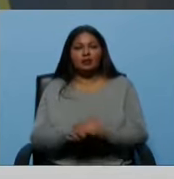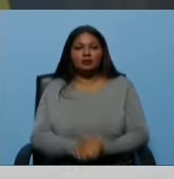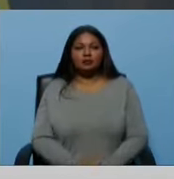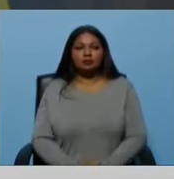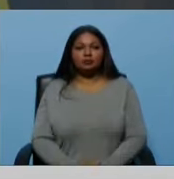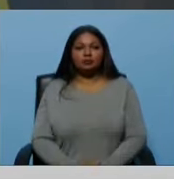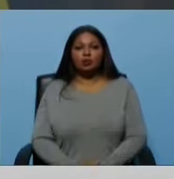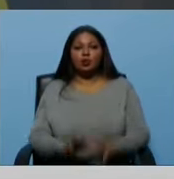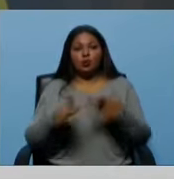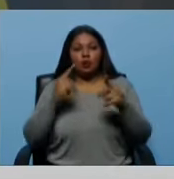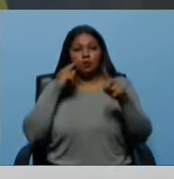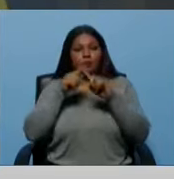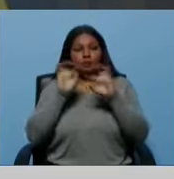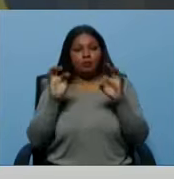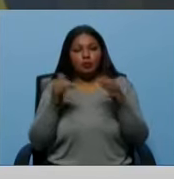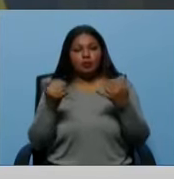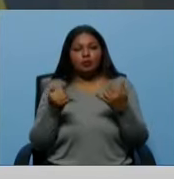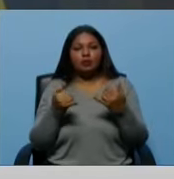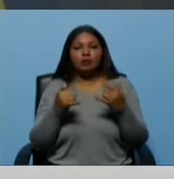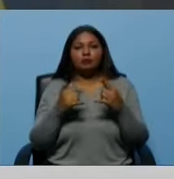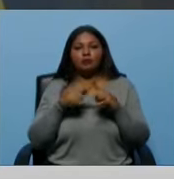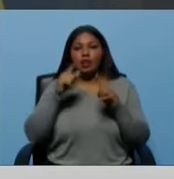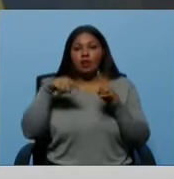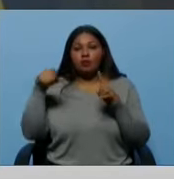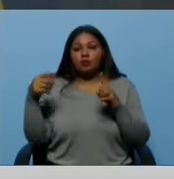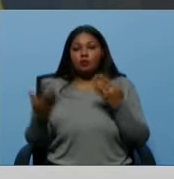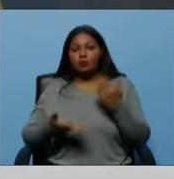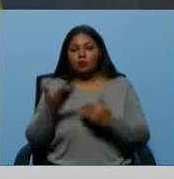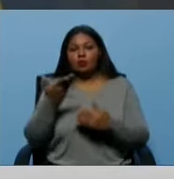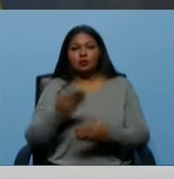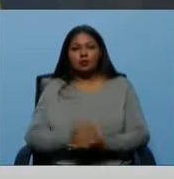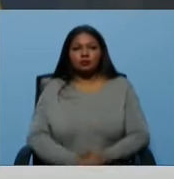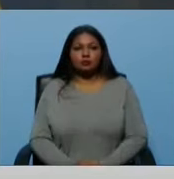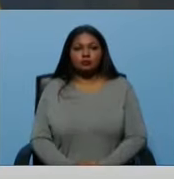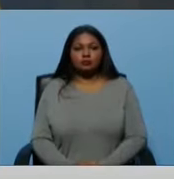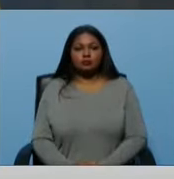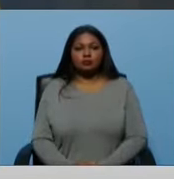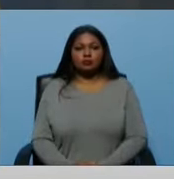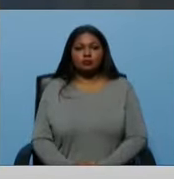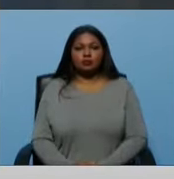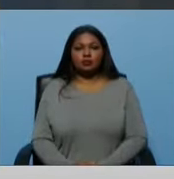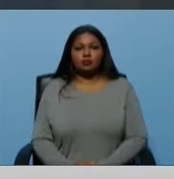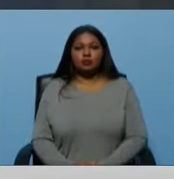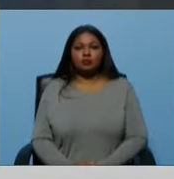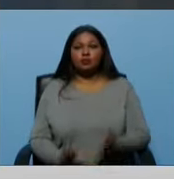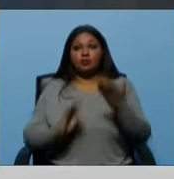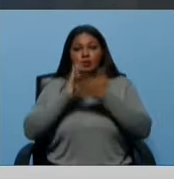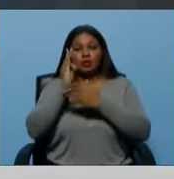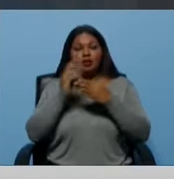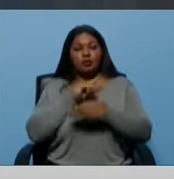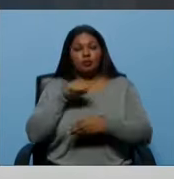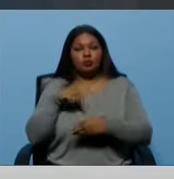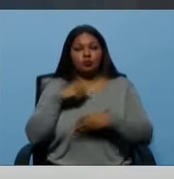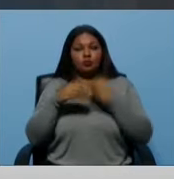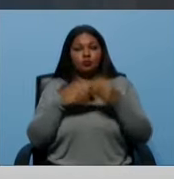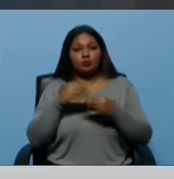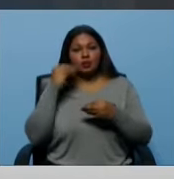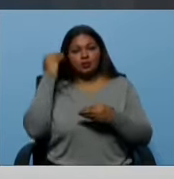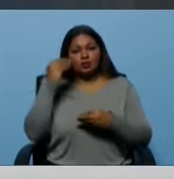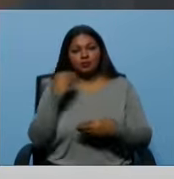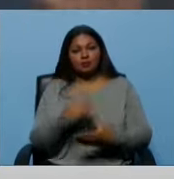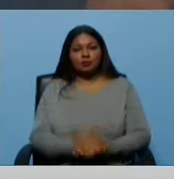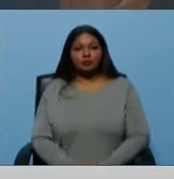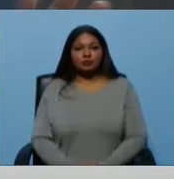cuál es su lógica, cuál es la lógica del algoritmo, es muy importante. Es fundamental. Eso es como sociedad nos ponía a la vanguardia. Pero